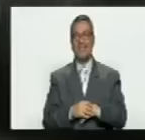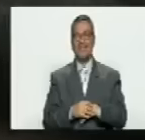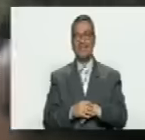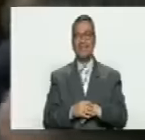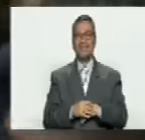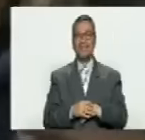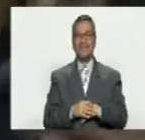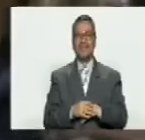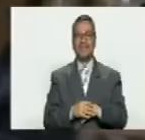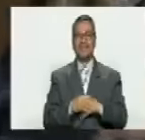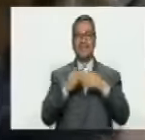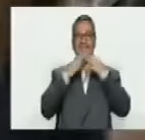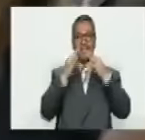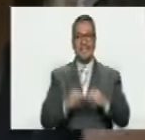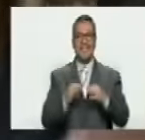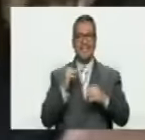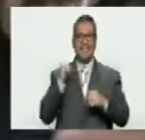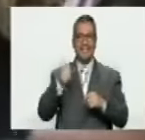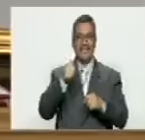De edad indefinida.